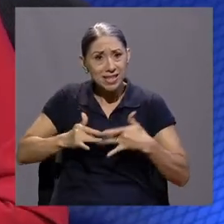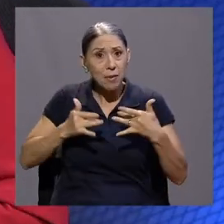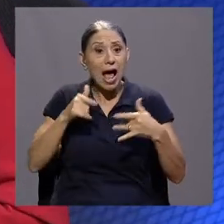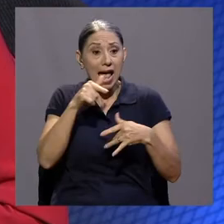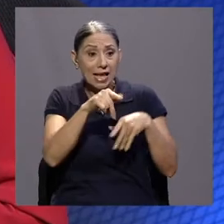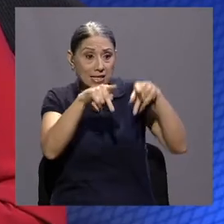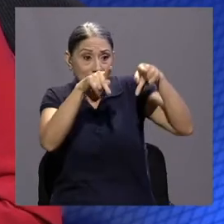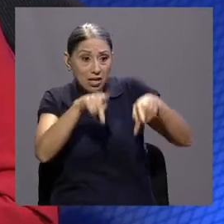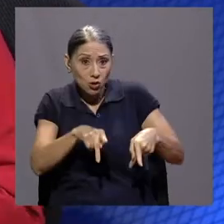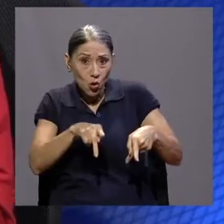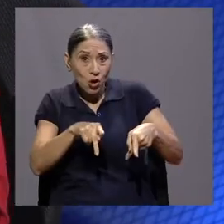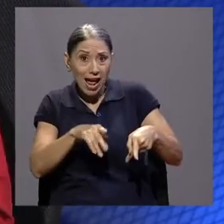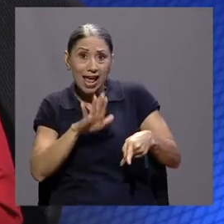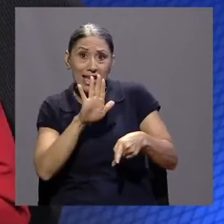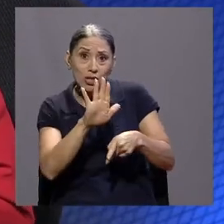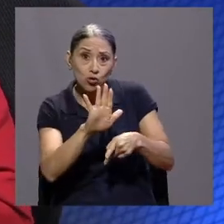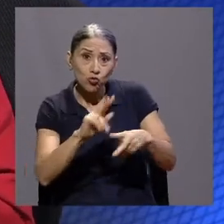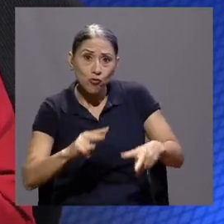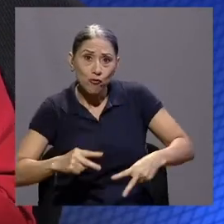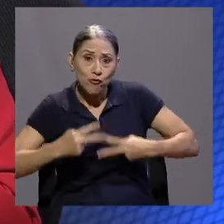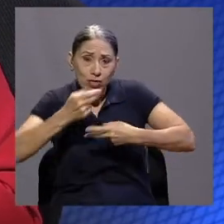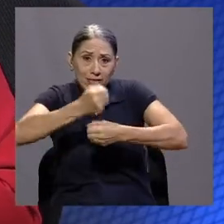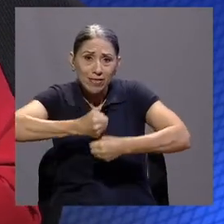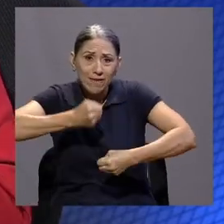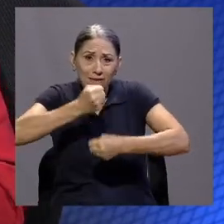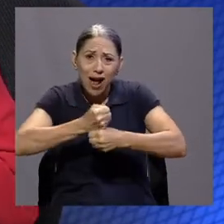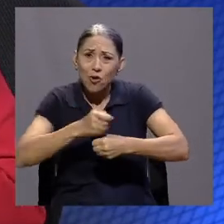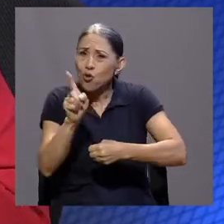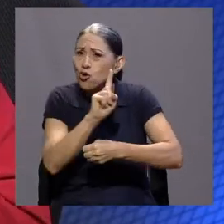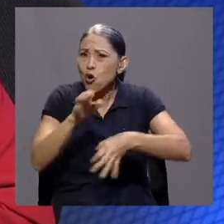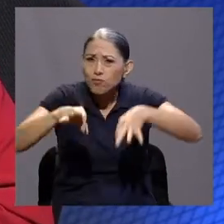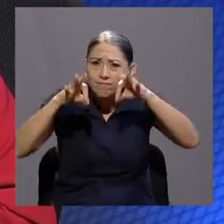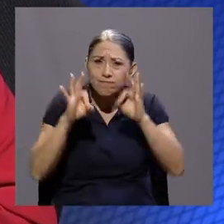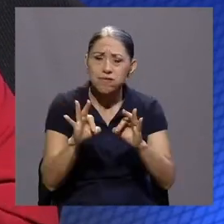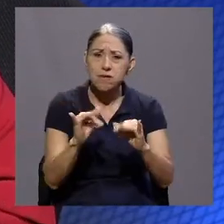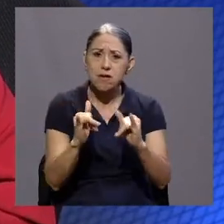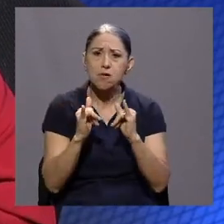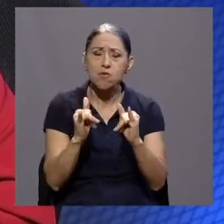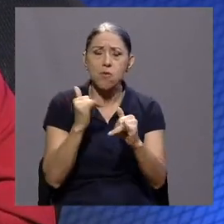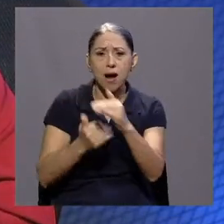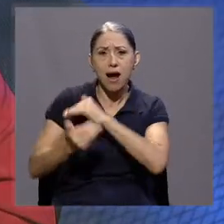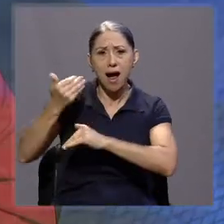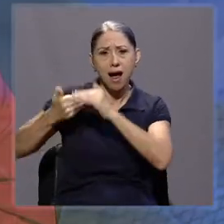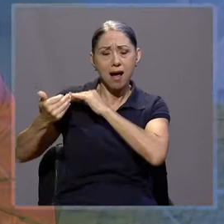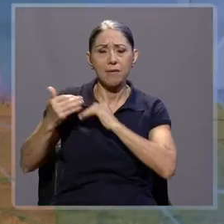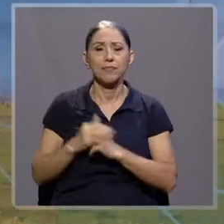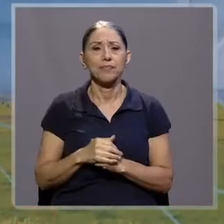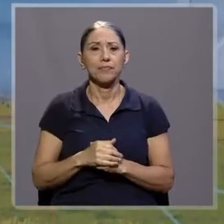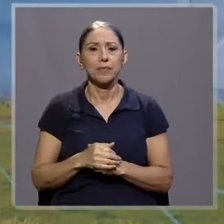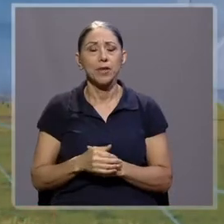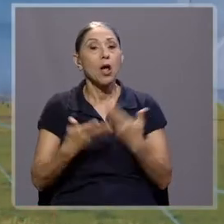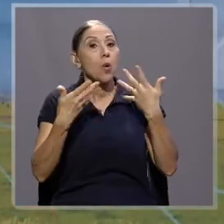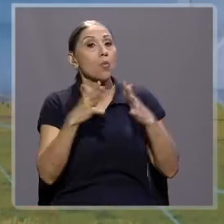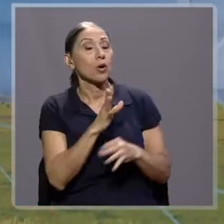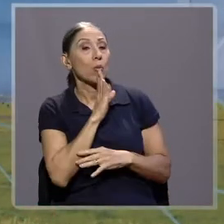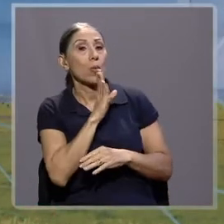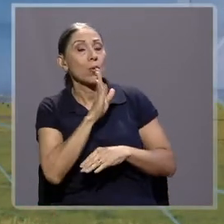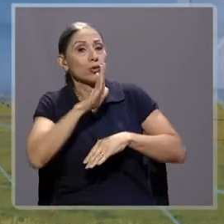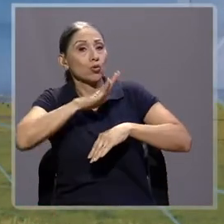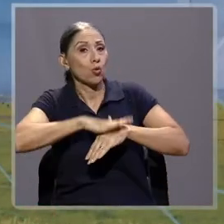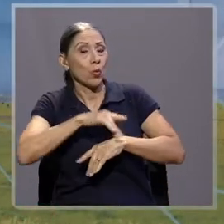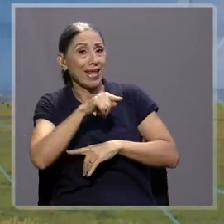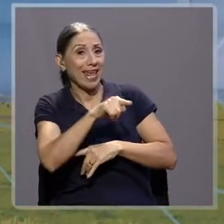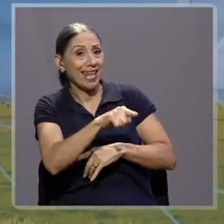laboral o a nivel de su vida de trabajo no funcione de la misma forma. Decíamos que, bueno, vamos a hablar de